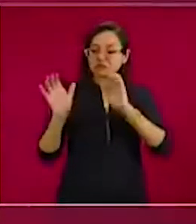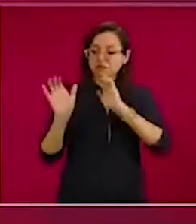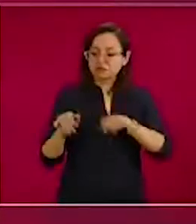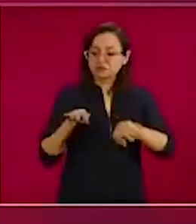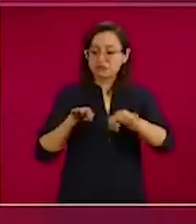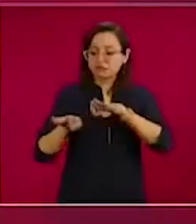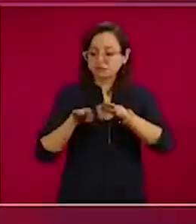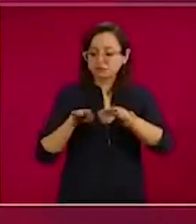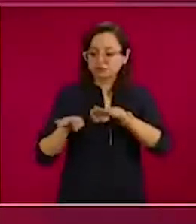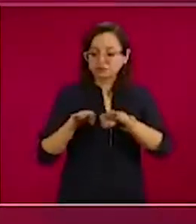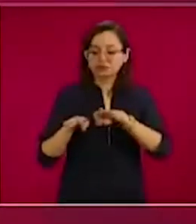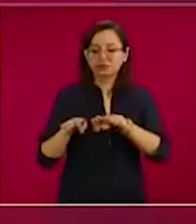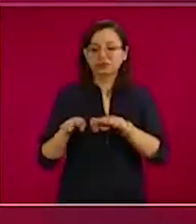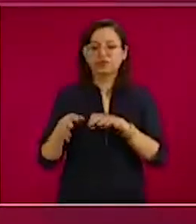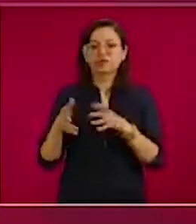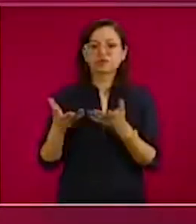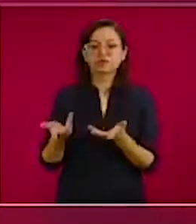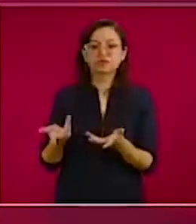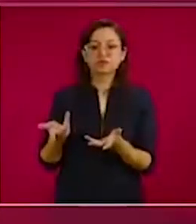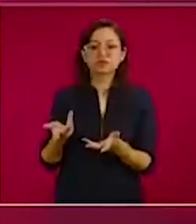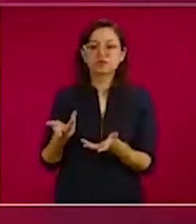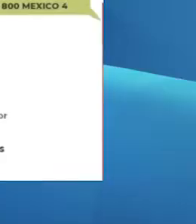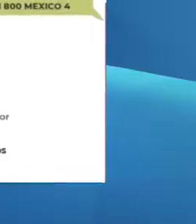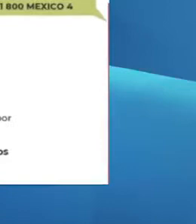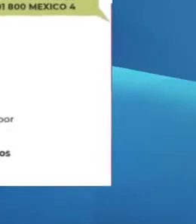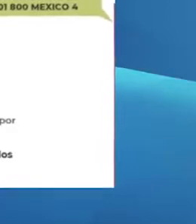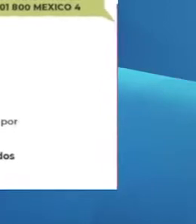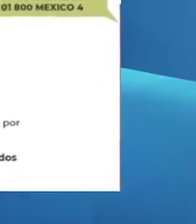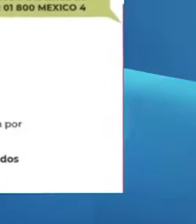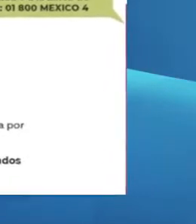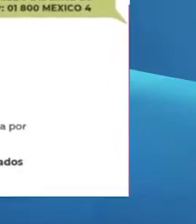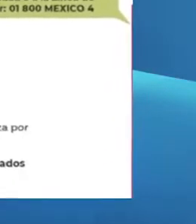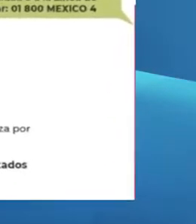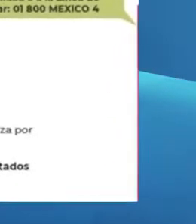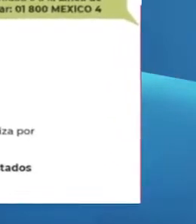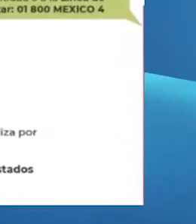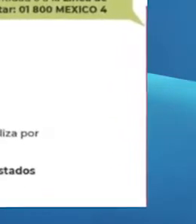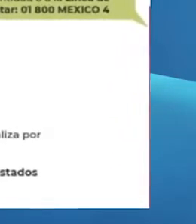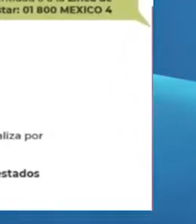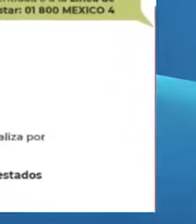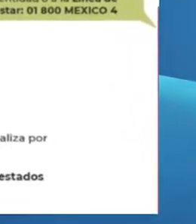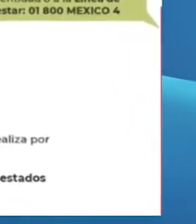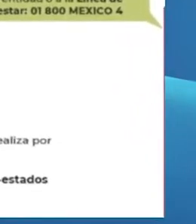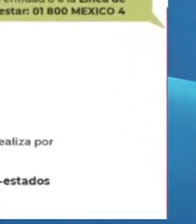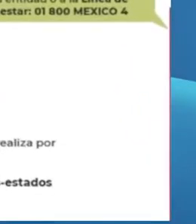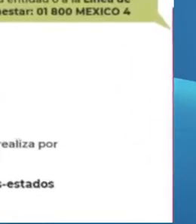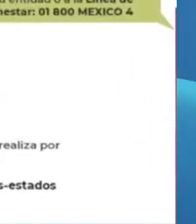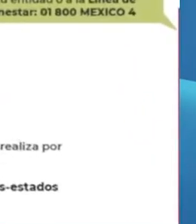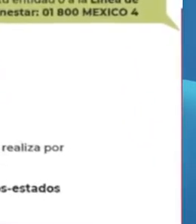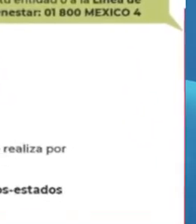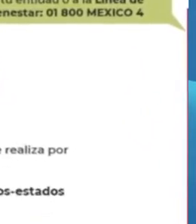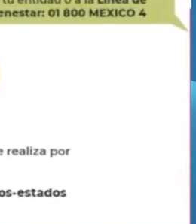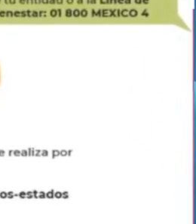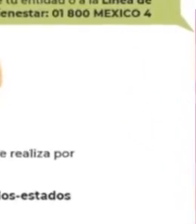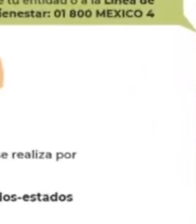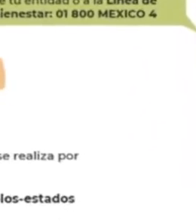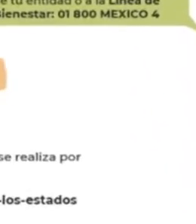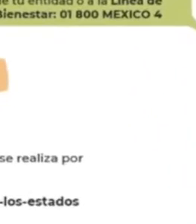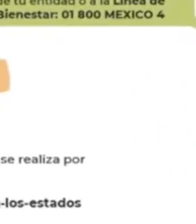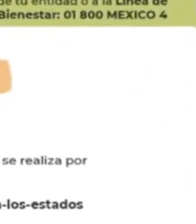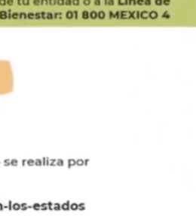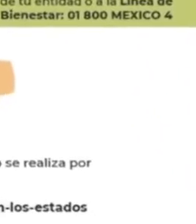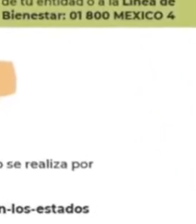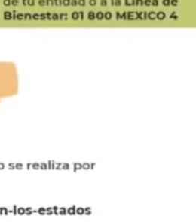estén registrados en el Censo del Bienestar. El millón de créditos se distribuirá de la siguiente manera, 50% en